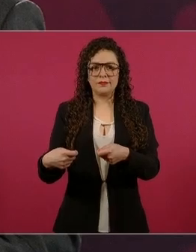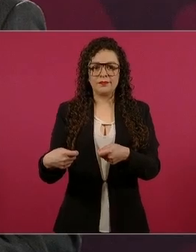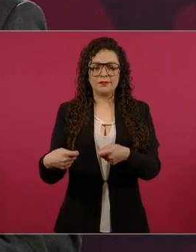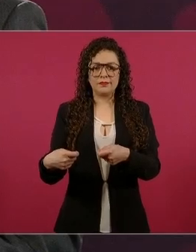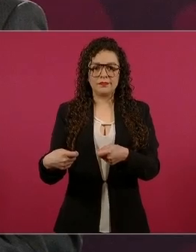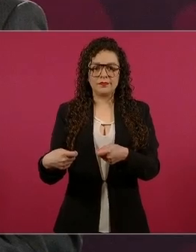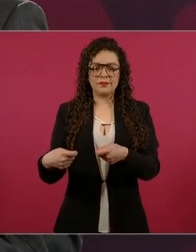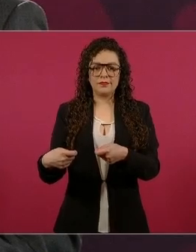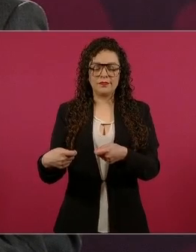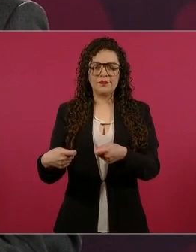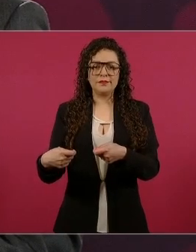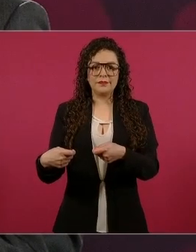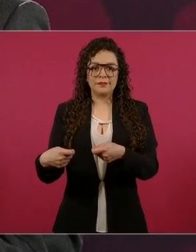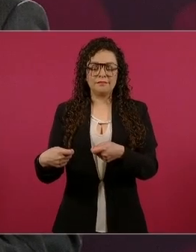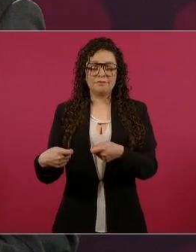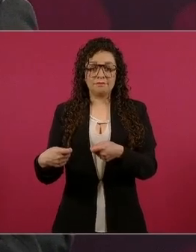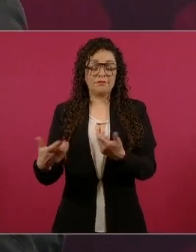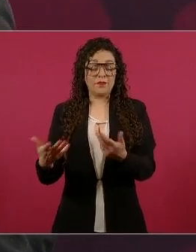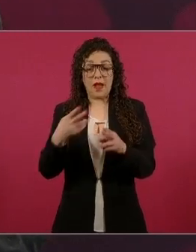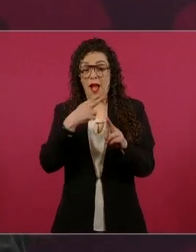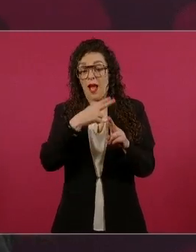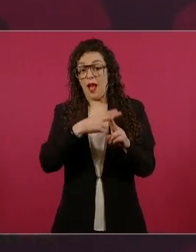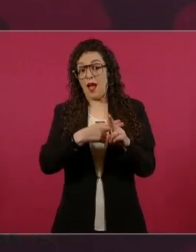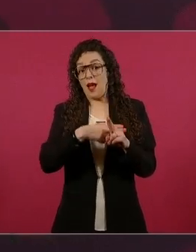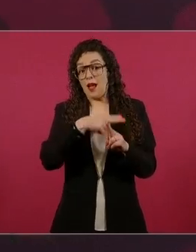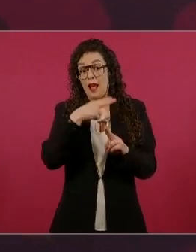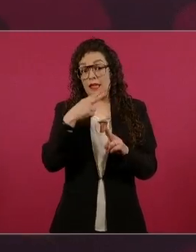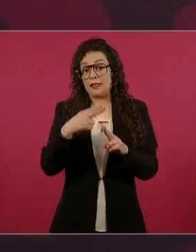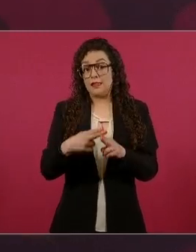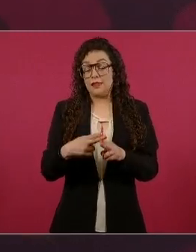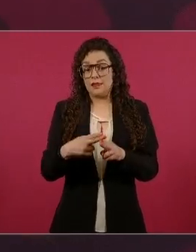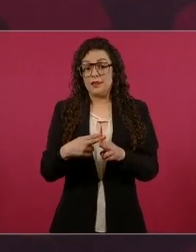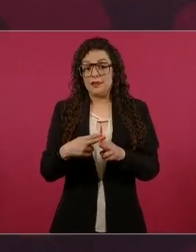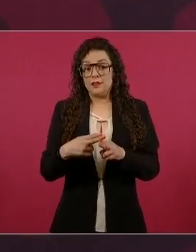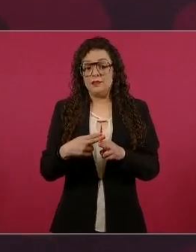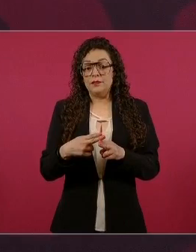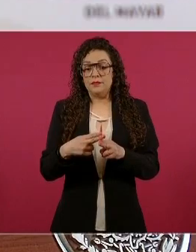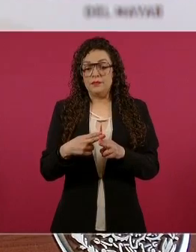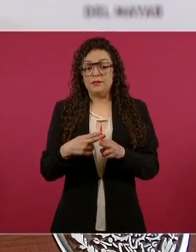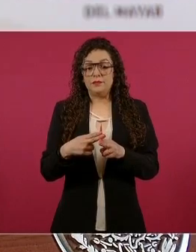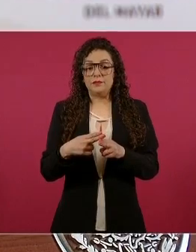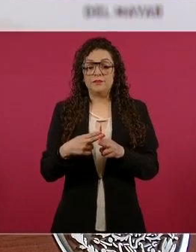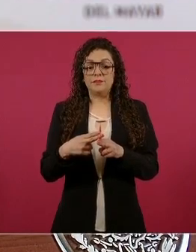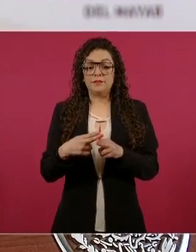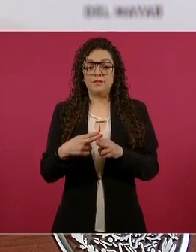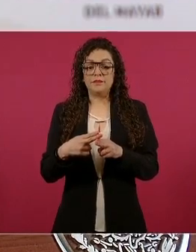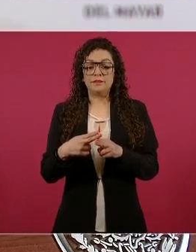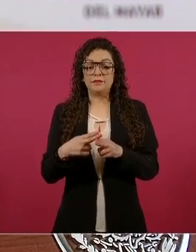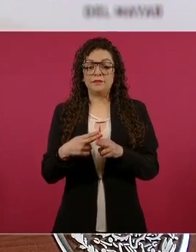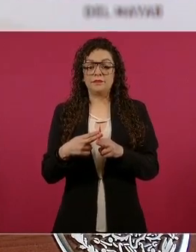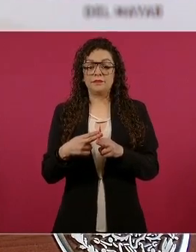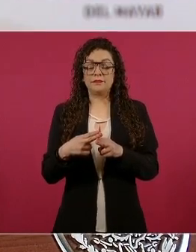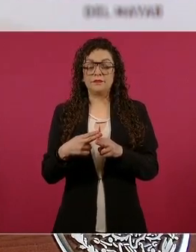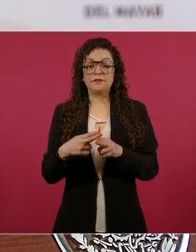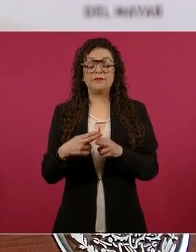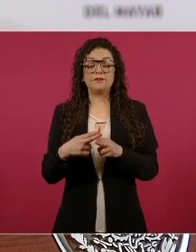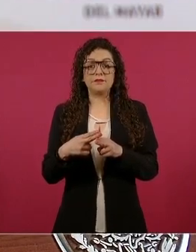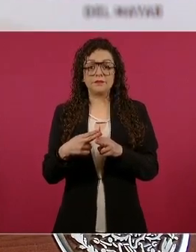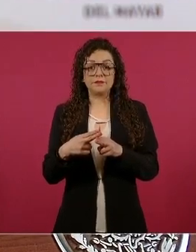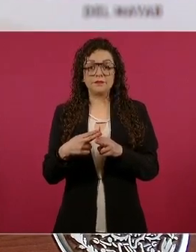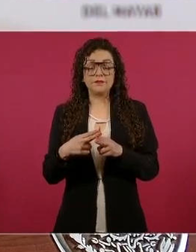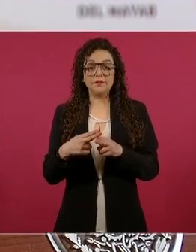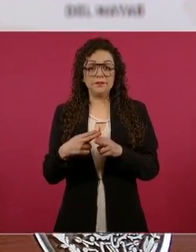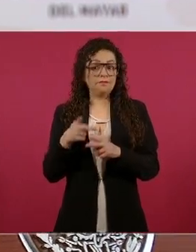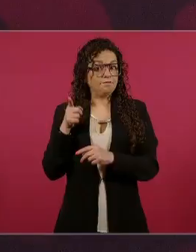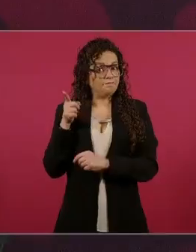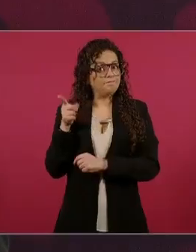al grado de que aconsejaban